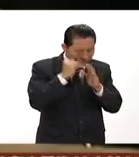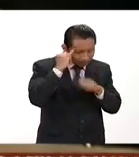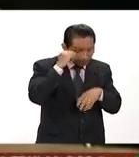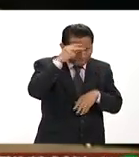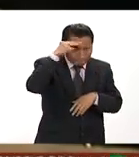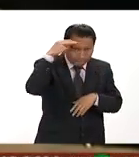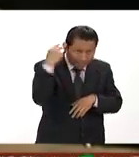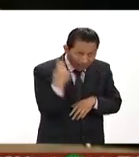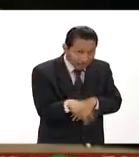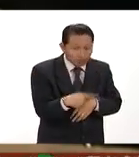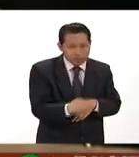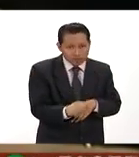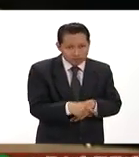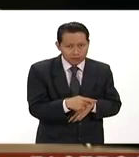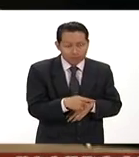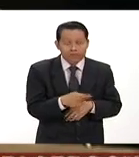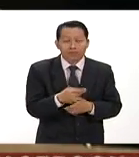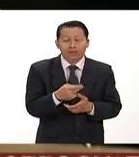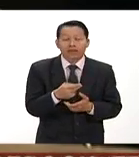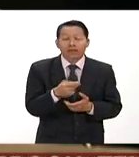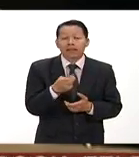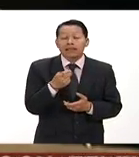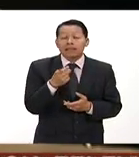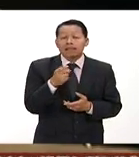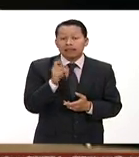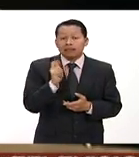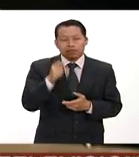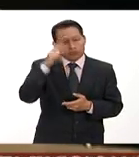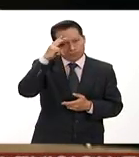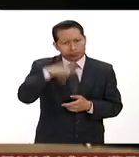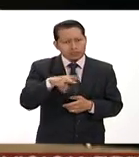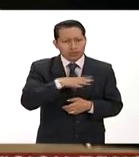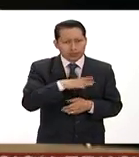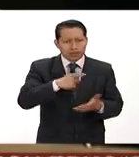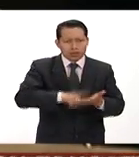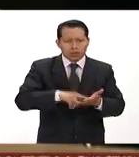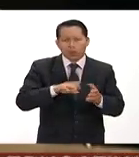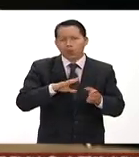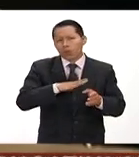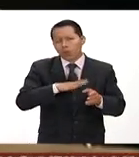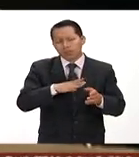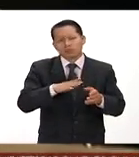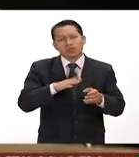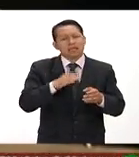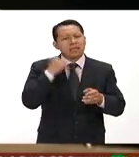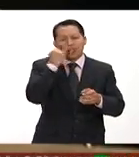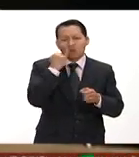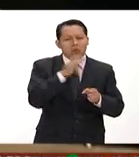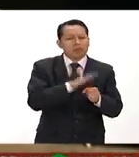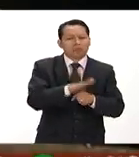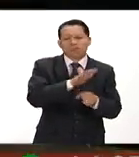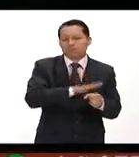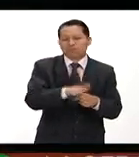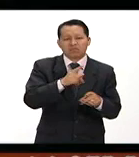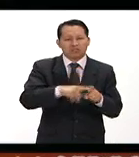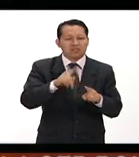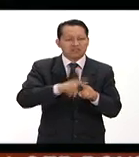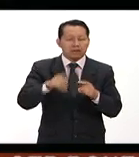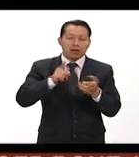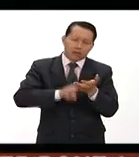que de ahí hay que partir exacto y México tiene bastantes idiomas y en muchos de ellos se hace